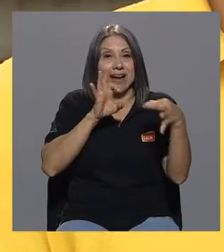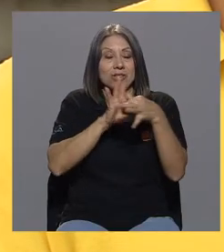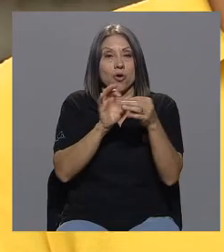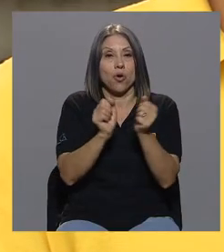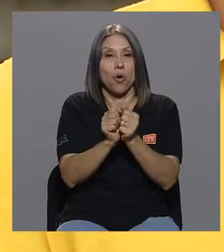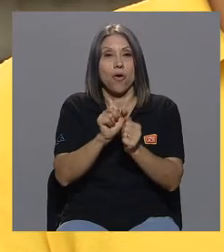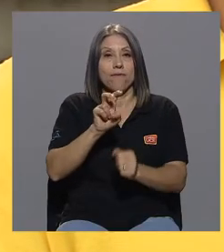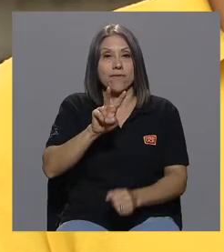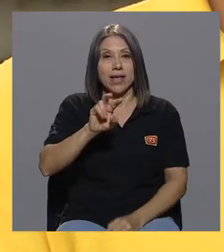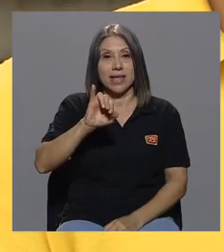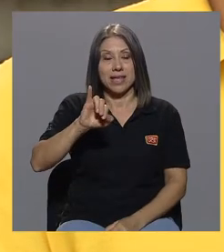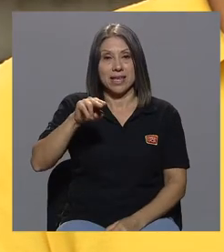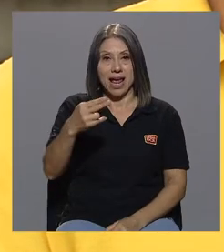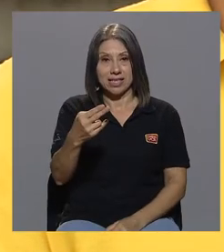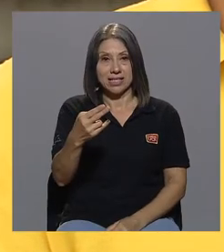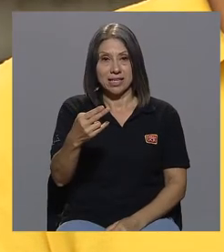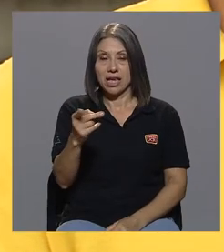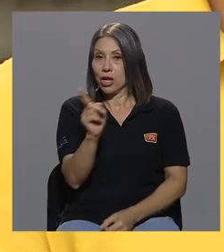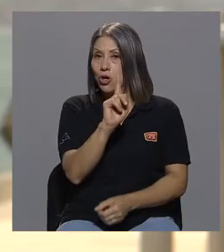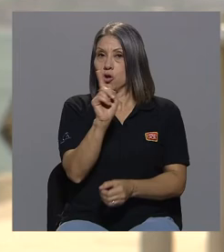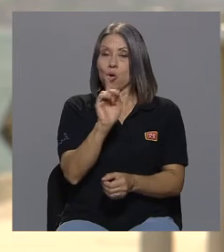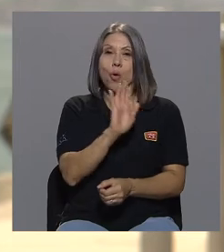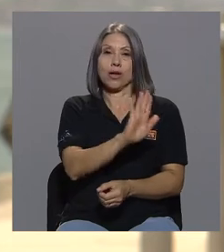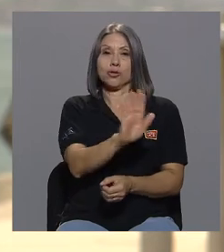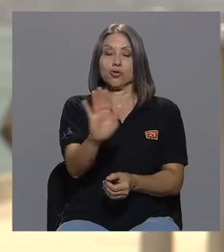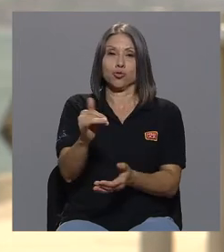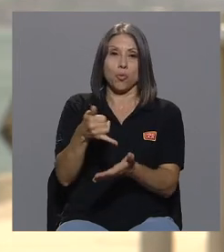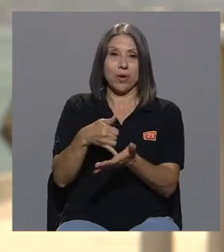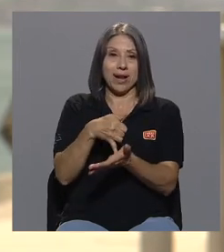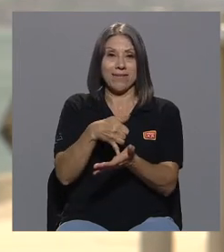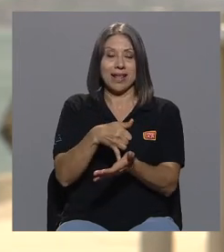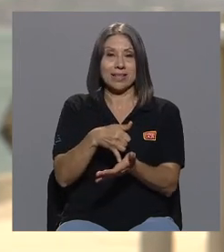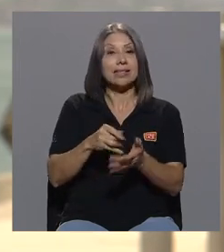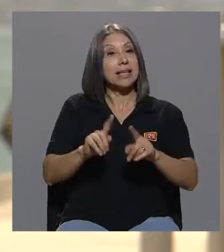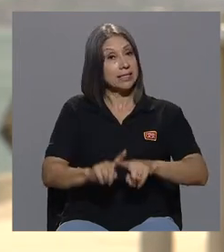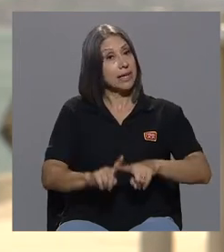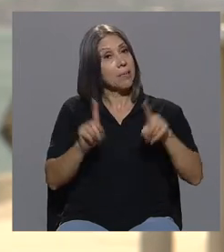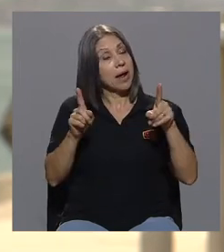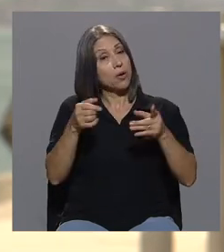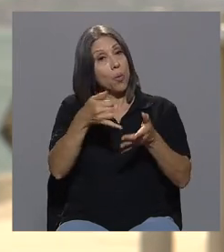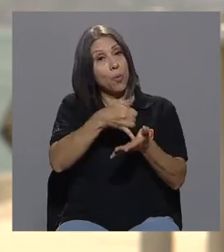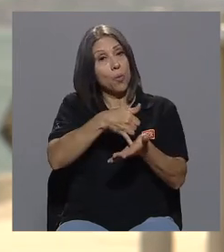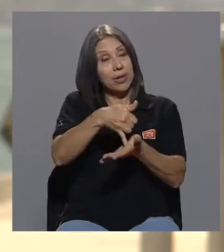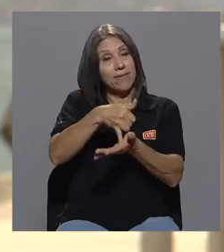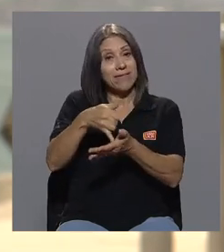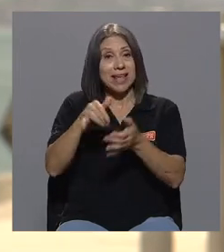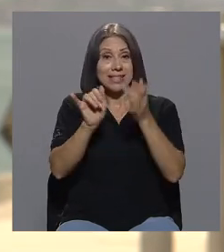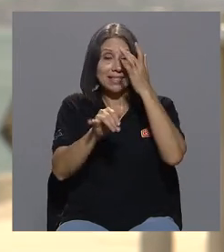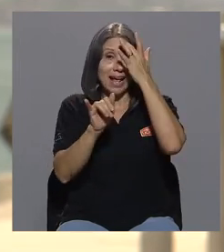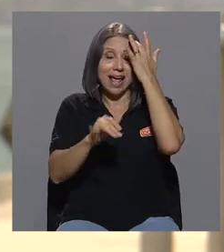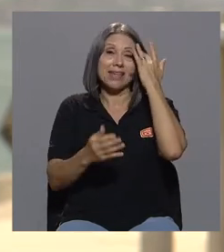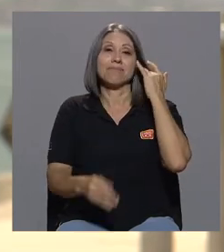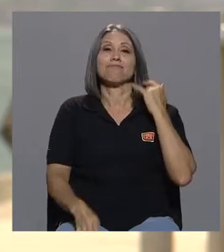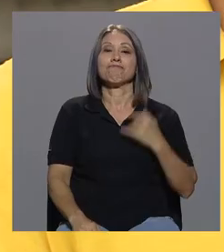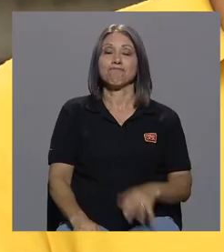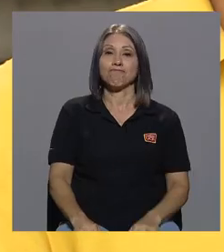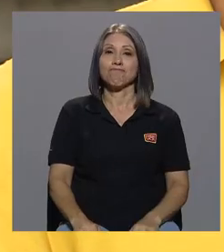no a las vulnerabilidades sin embargo las vulnerabilidades están ahí falta falta mucha